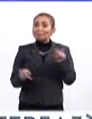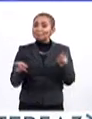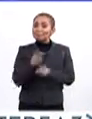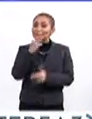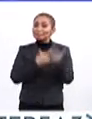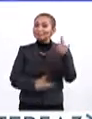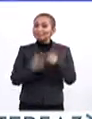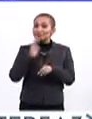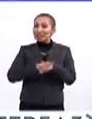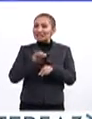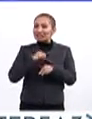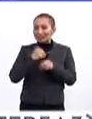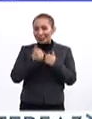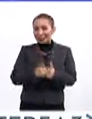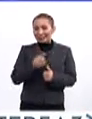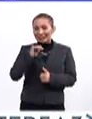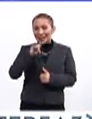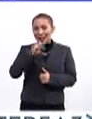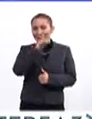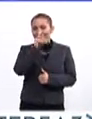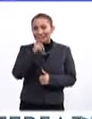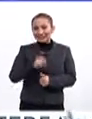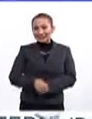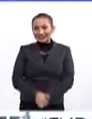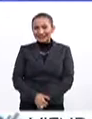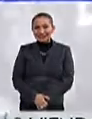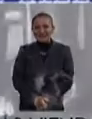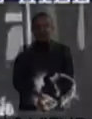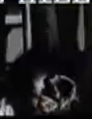breve pausa, y regresamos con más, se vayan, esto es Interpaz.